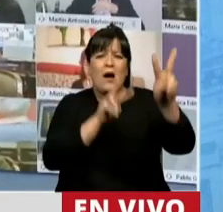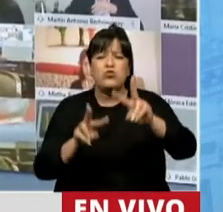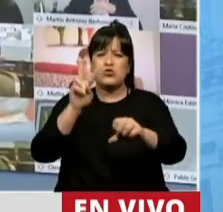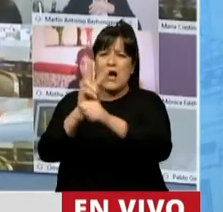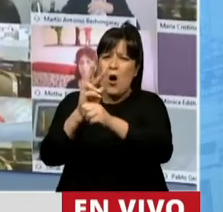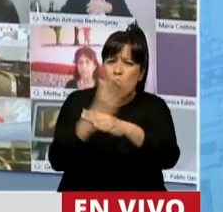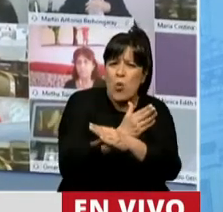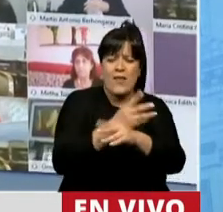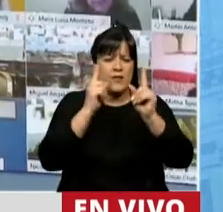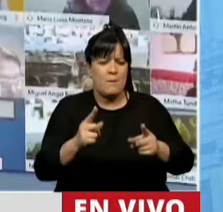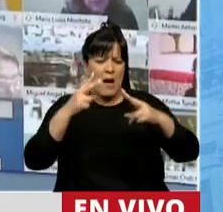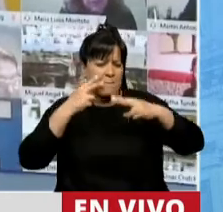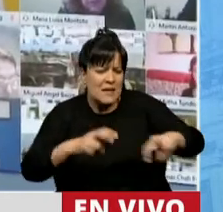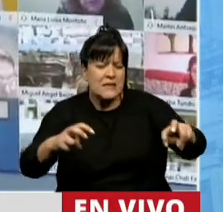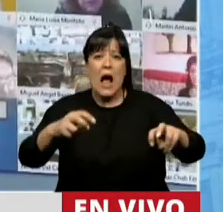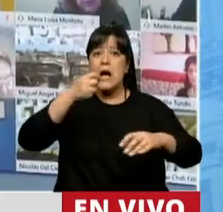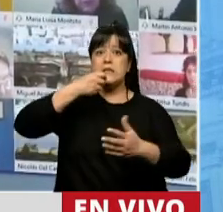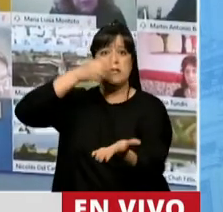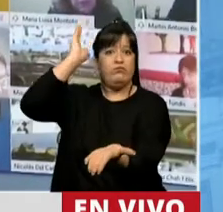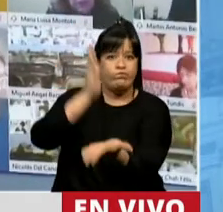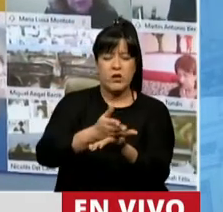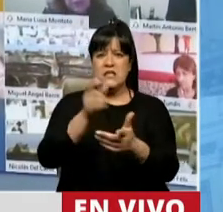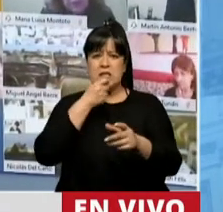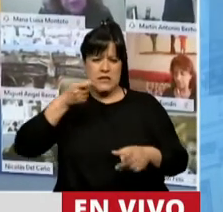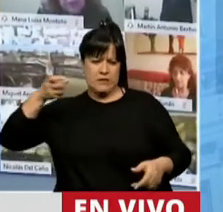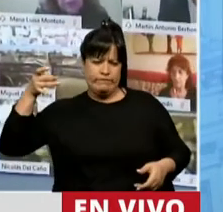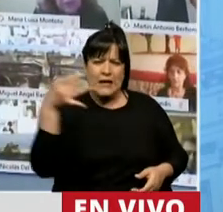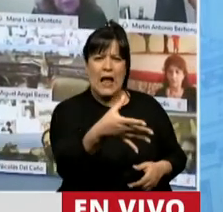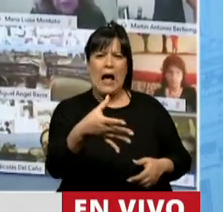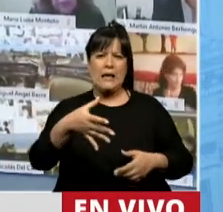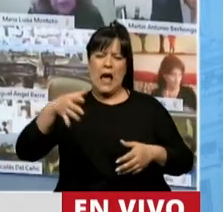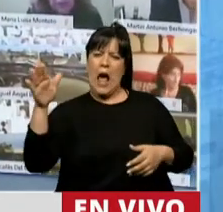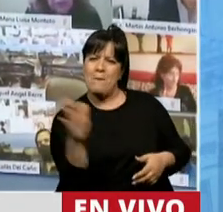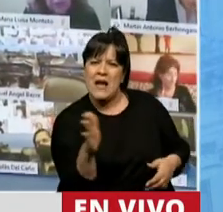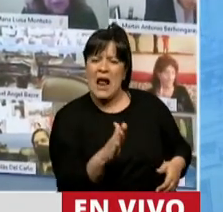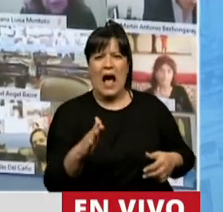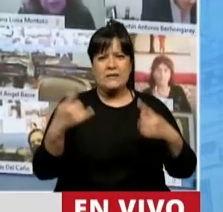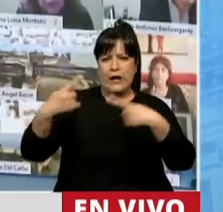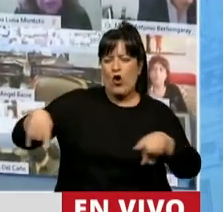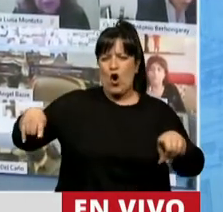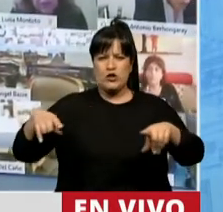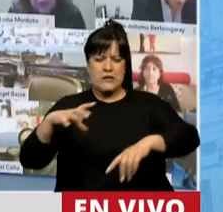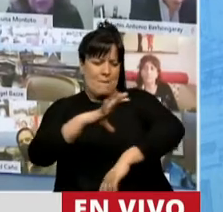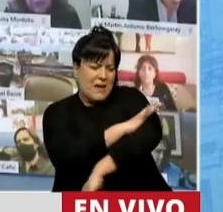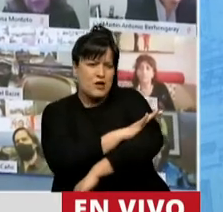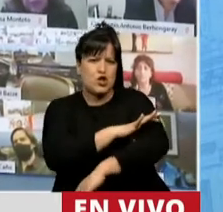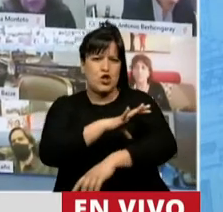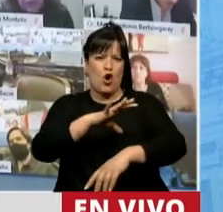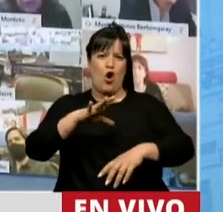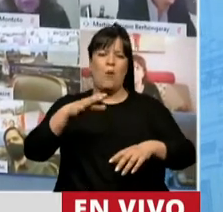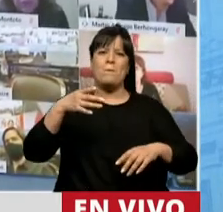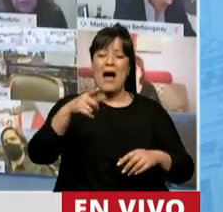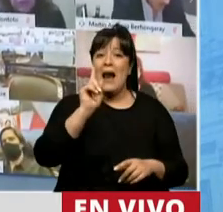investigar y sancionar los ataques, las amenazas y las intimidaciones en contra de los